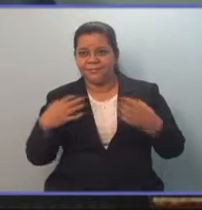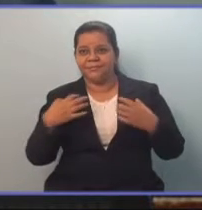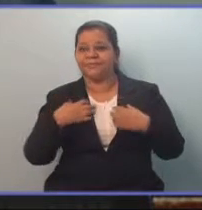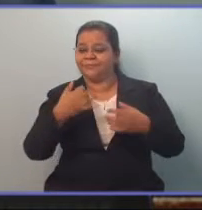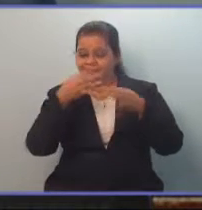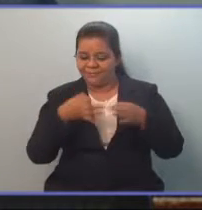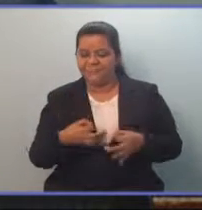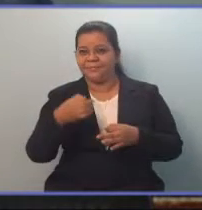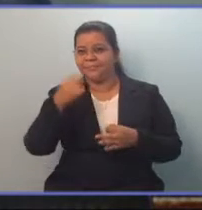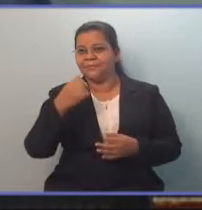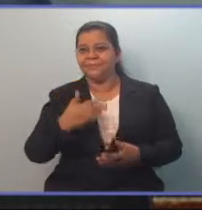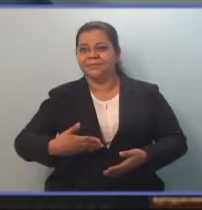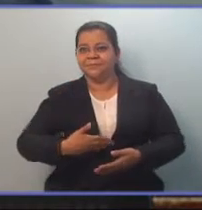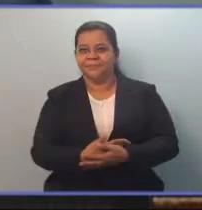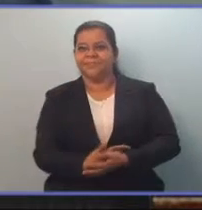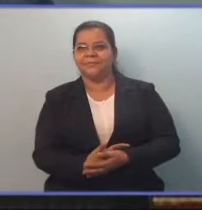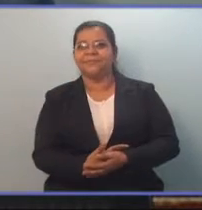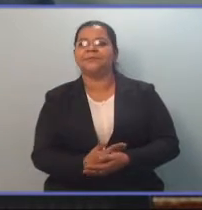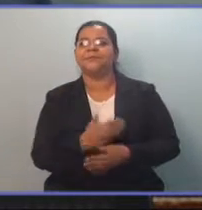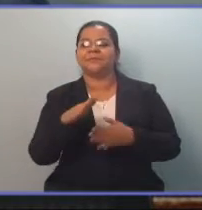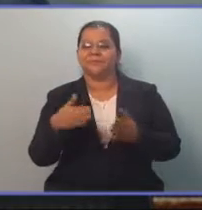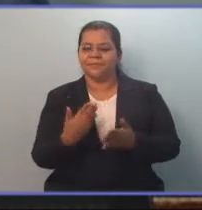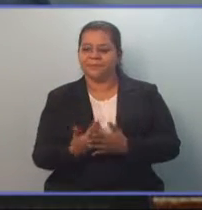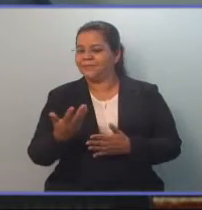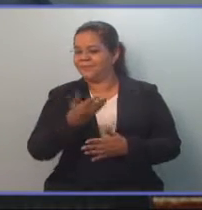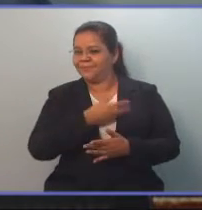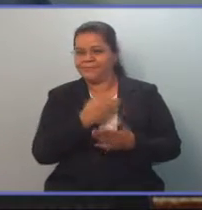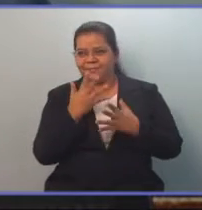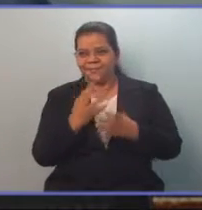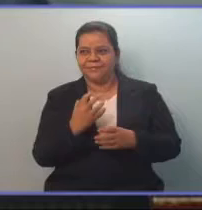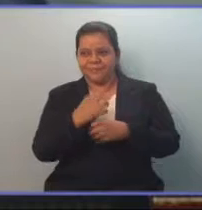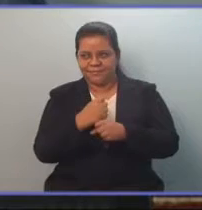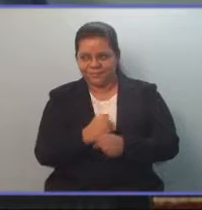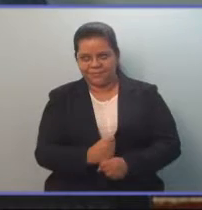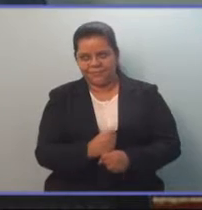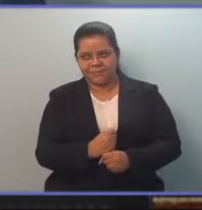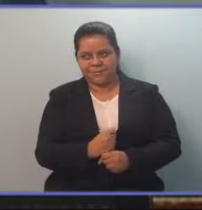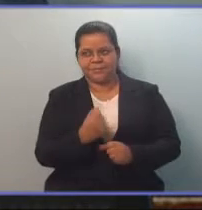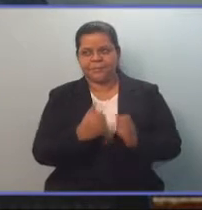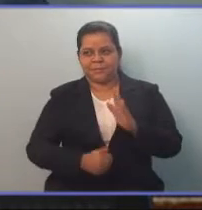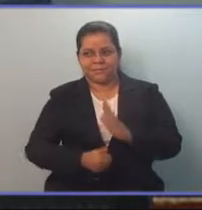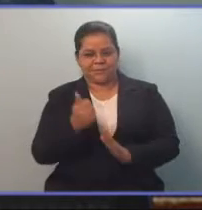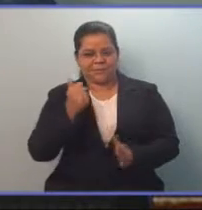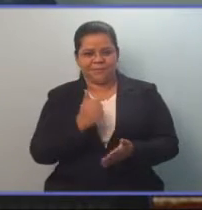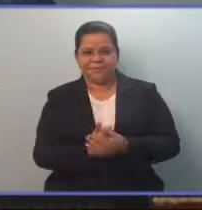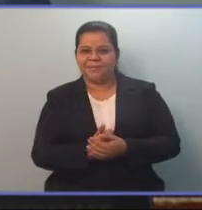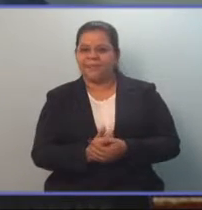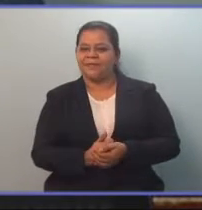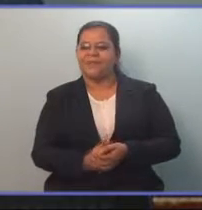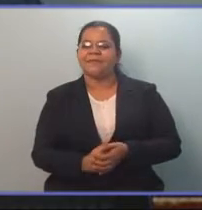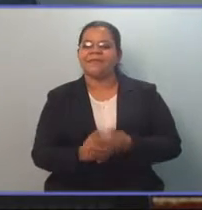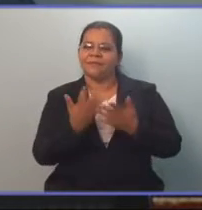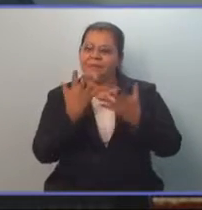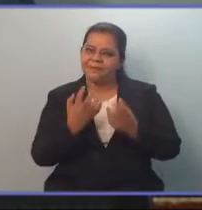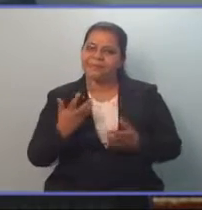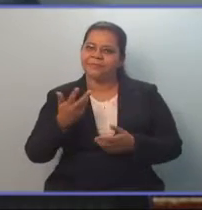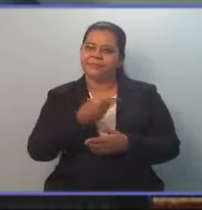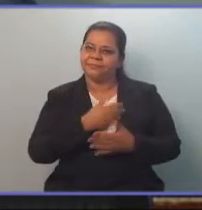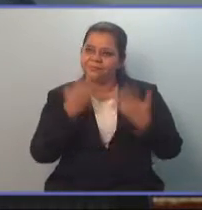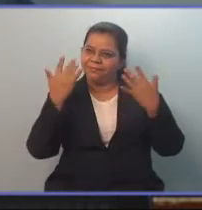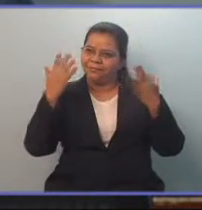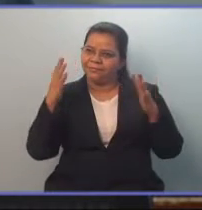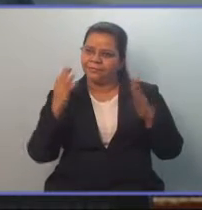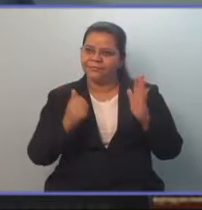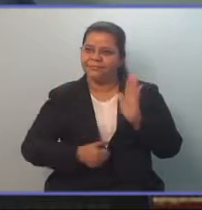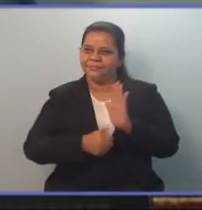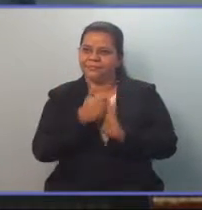hijos. Sabemos que el Estado debe brindar una protección especial para todas estas mujeres. Y me congratula que esta iniciativa,